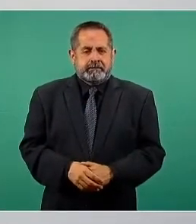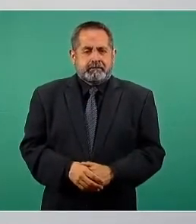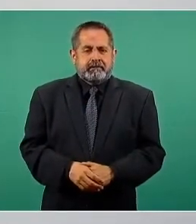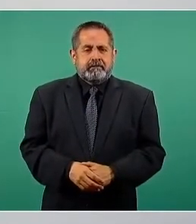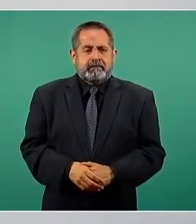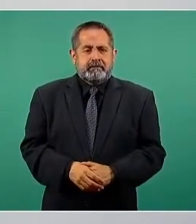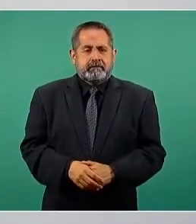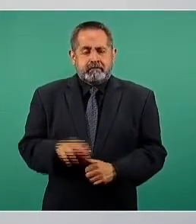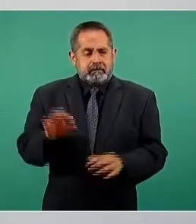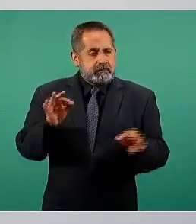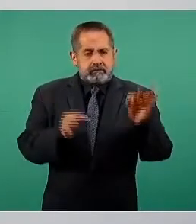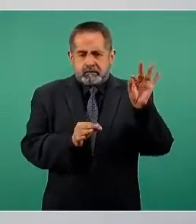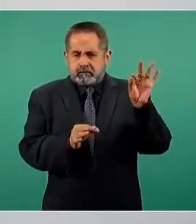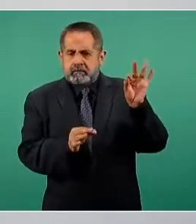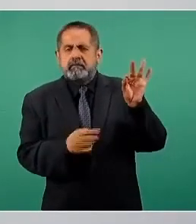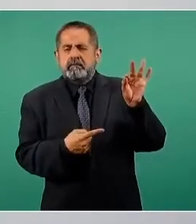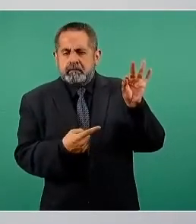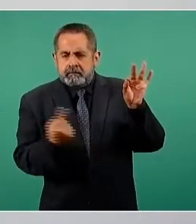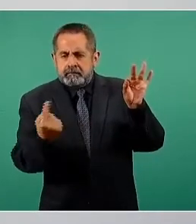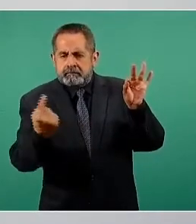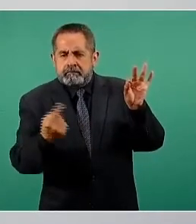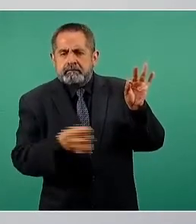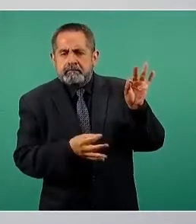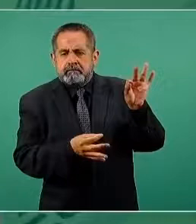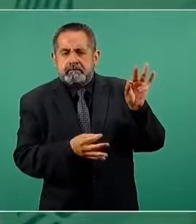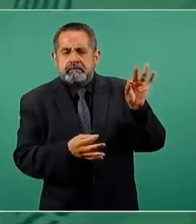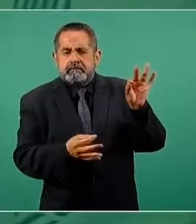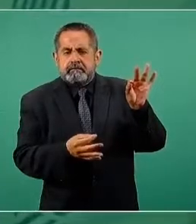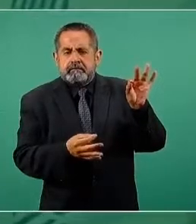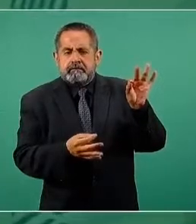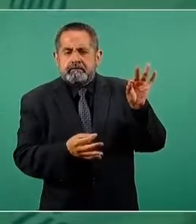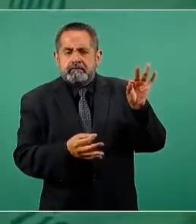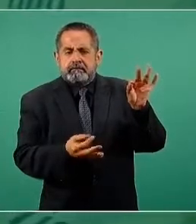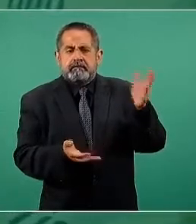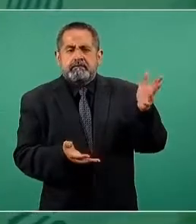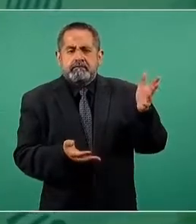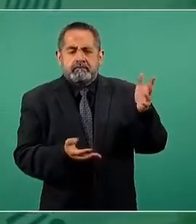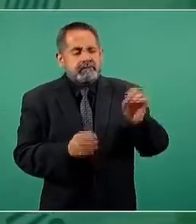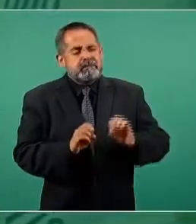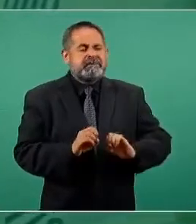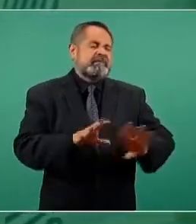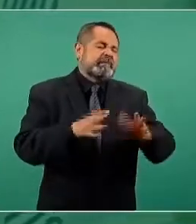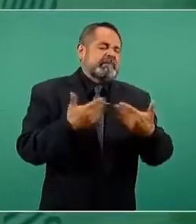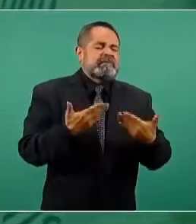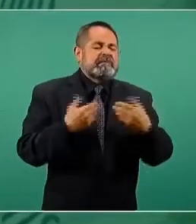Y esto se tolera.